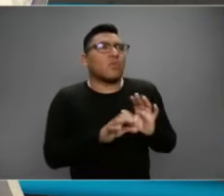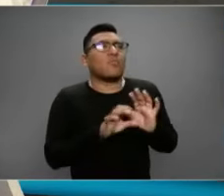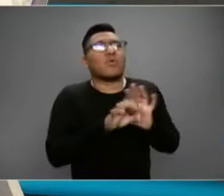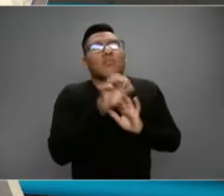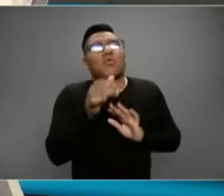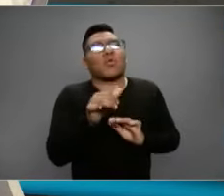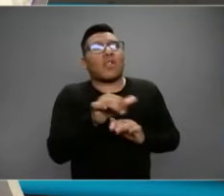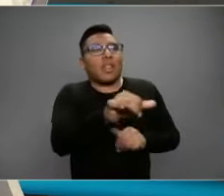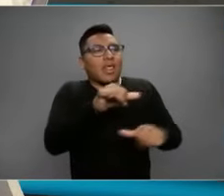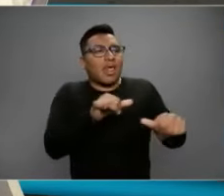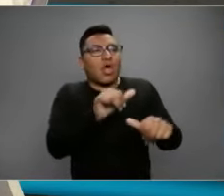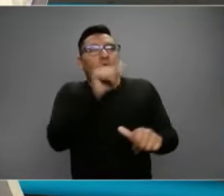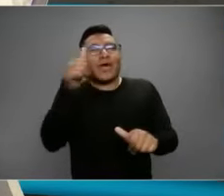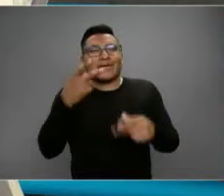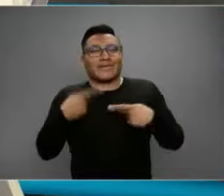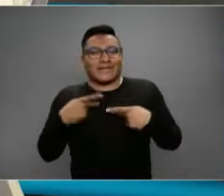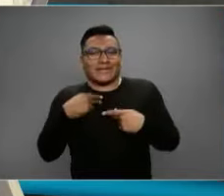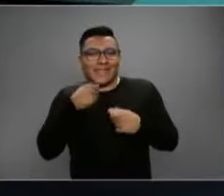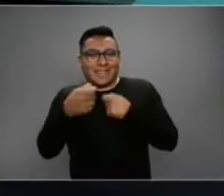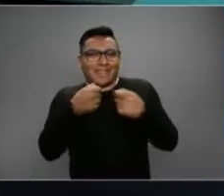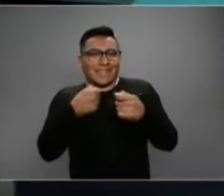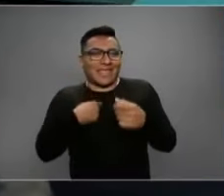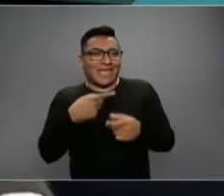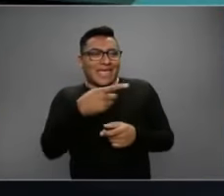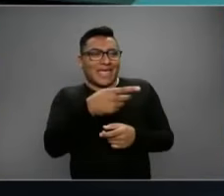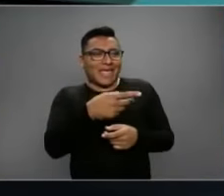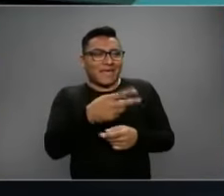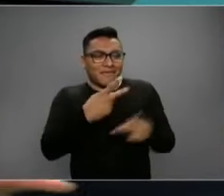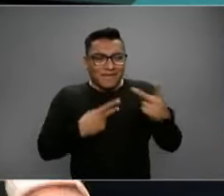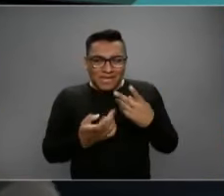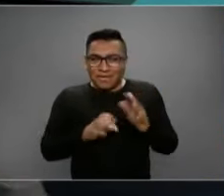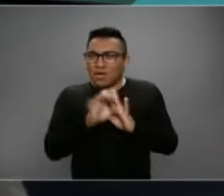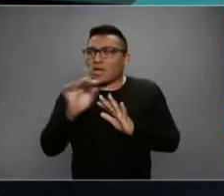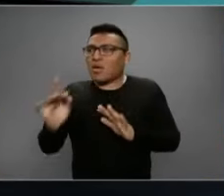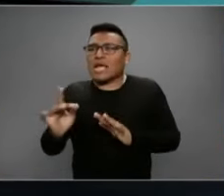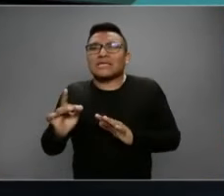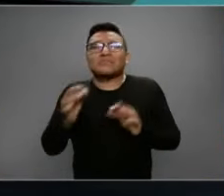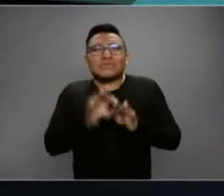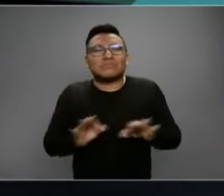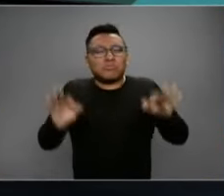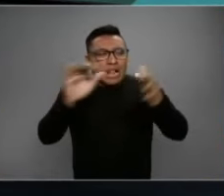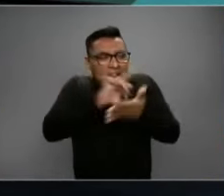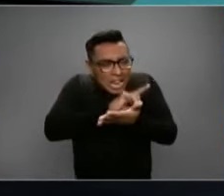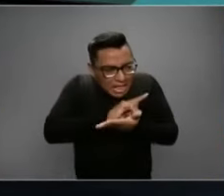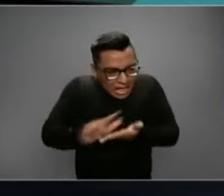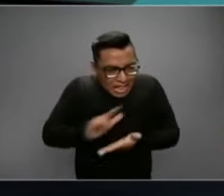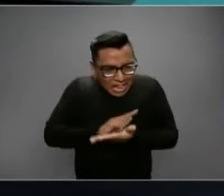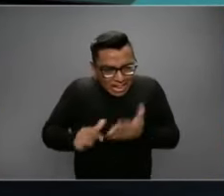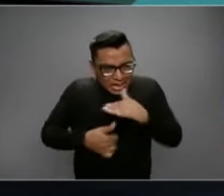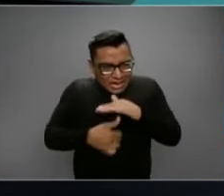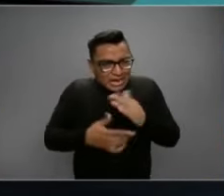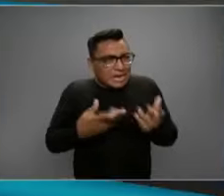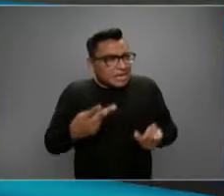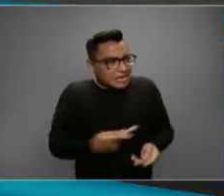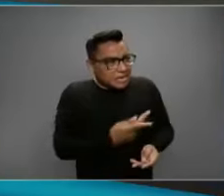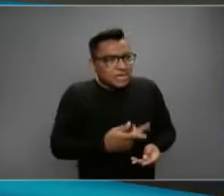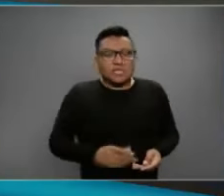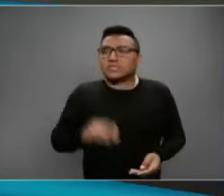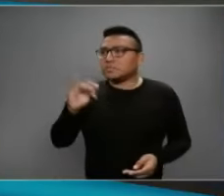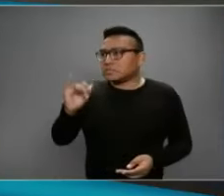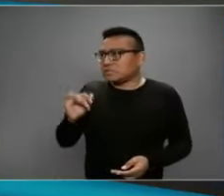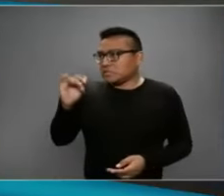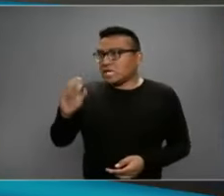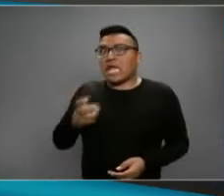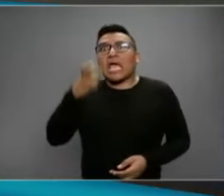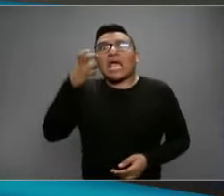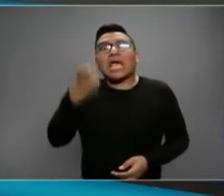viene otro compañero a continuar trabajando en este espacio, sería útil limpiar esta superficie? Definitivamente no solo es útil, es lo